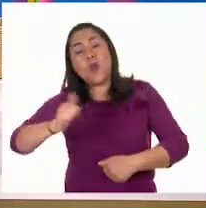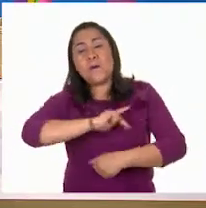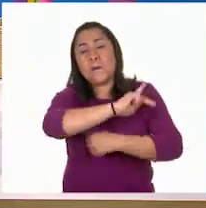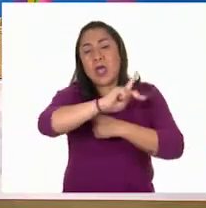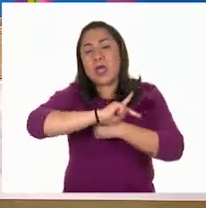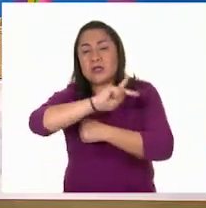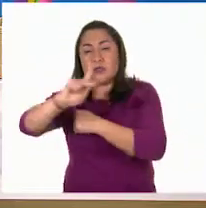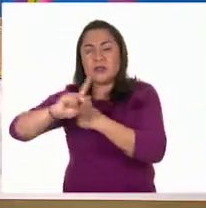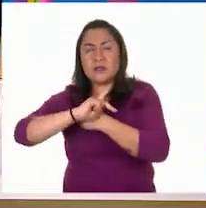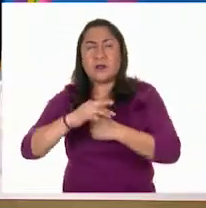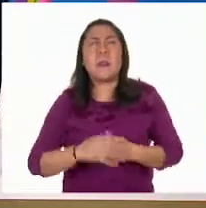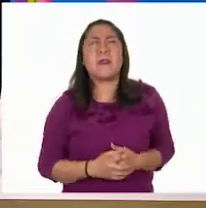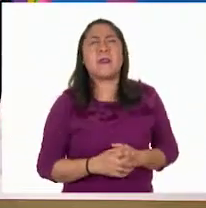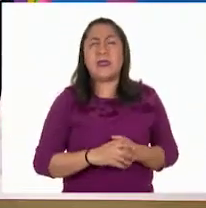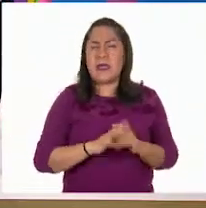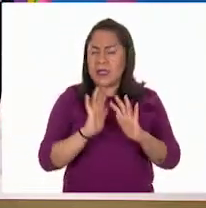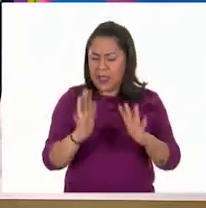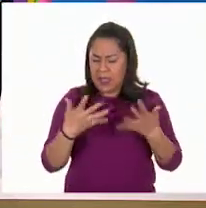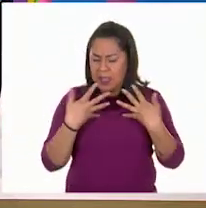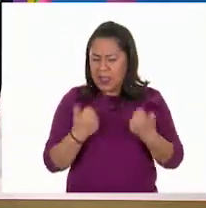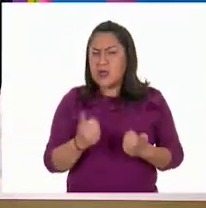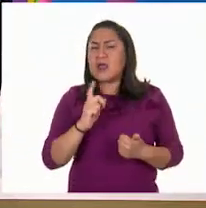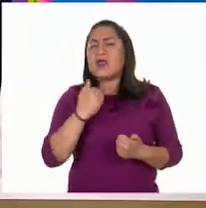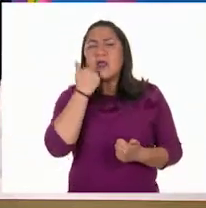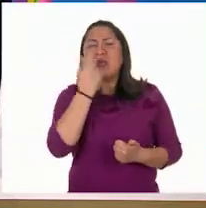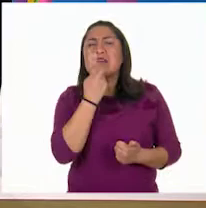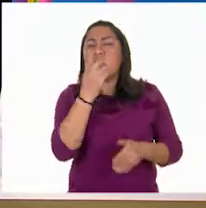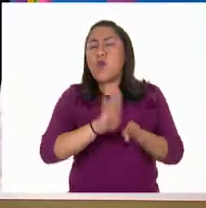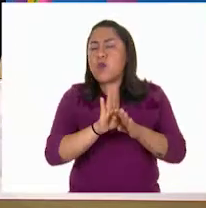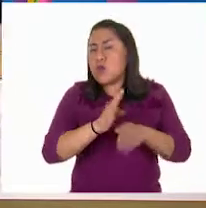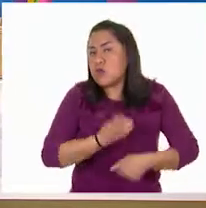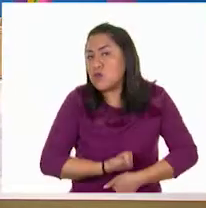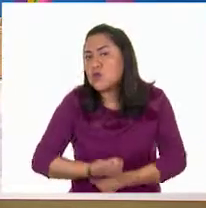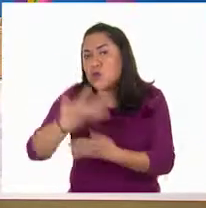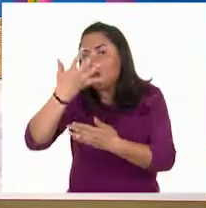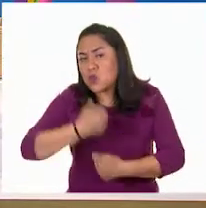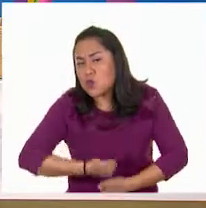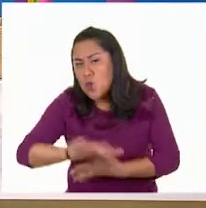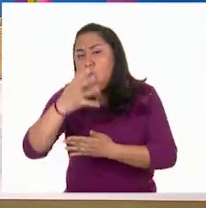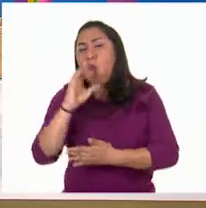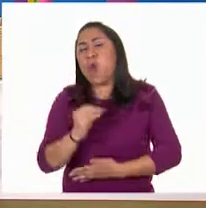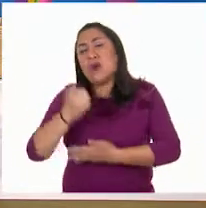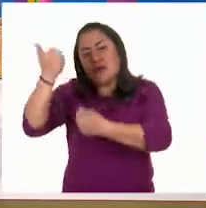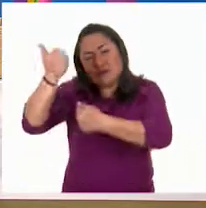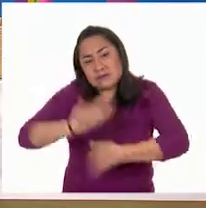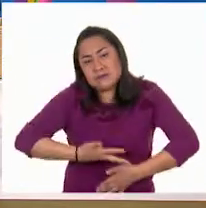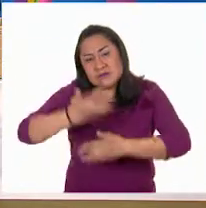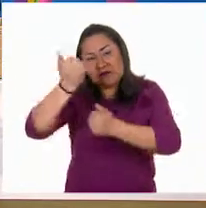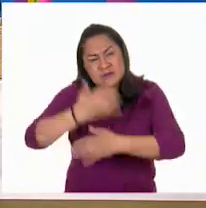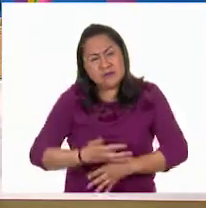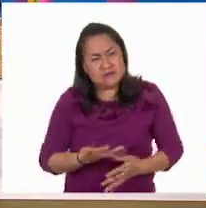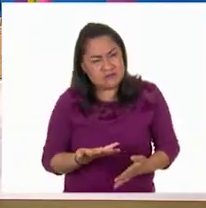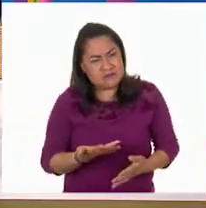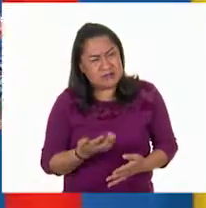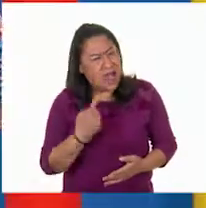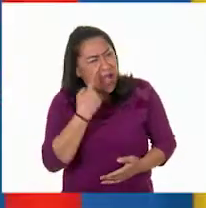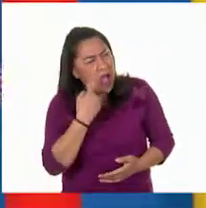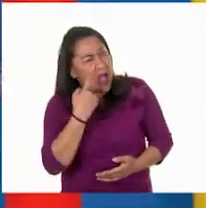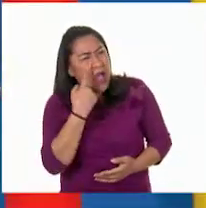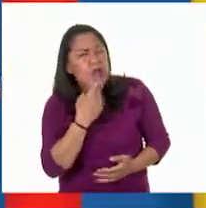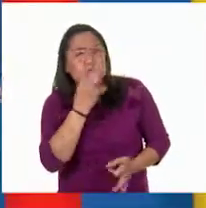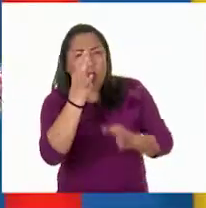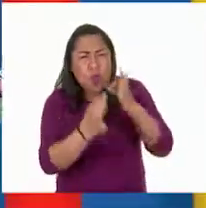¿esto se relaciona con las importaciones y exportaciones que tanto mencionan en las noticias? Sí. Vamos a leer